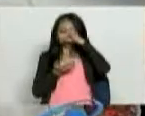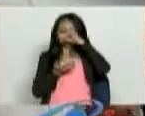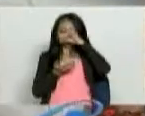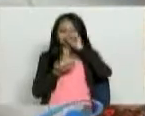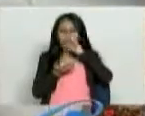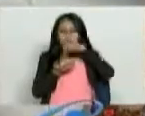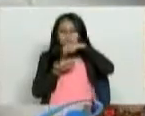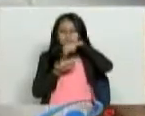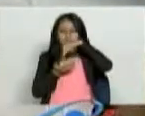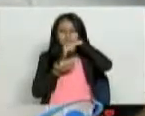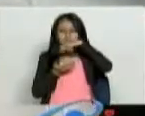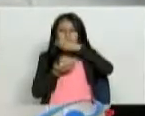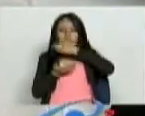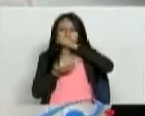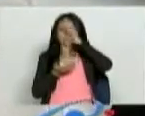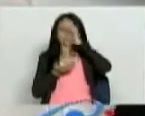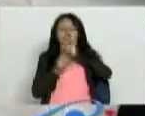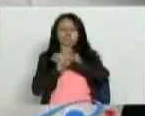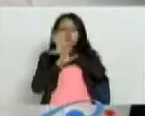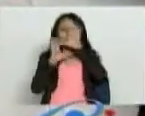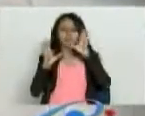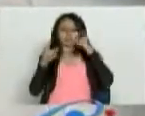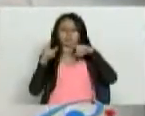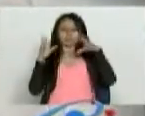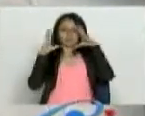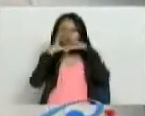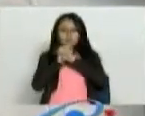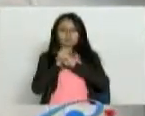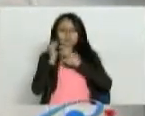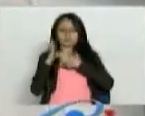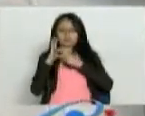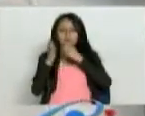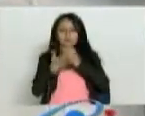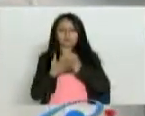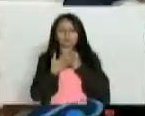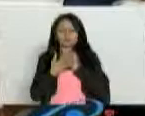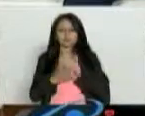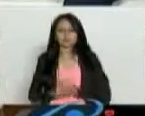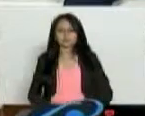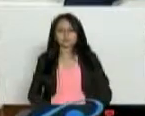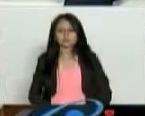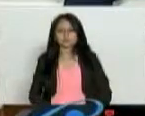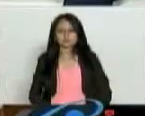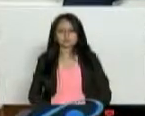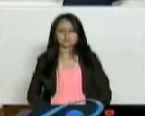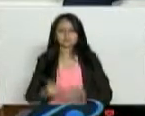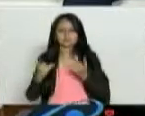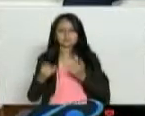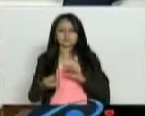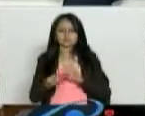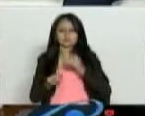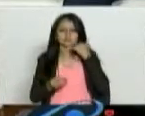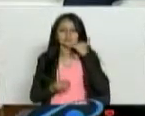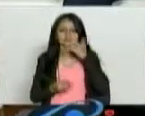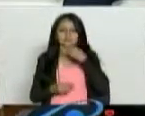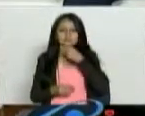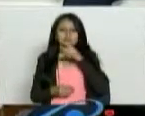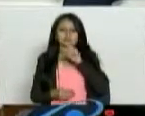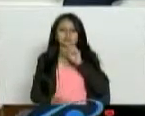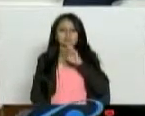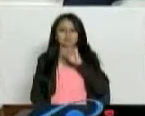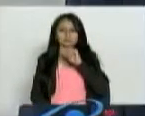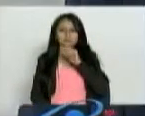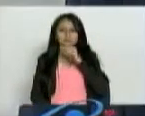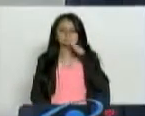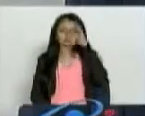se mezcla y se toma en la mañana y la noche y así es como tiene mayor efecto. Vamos con otra llamada, está Gloria, es